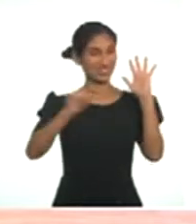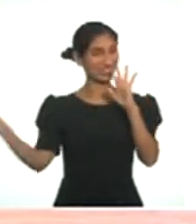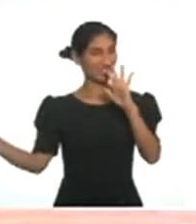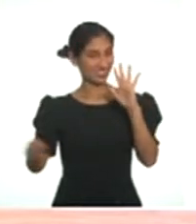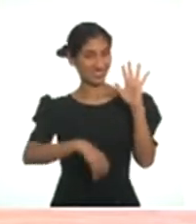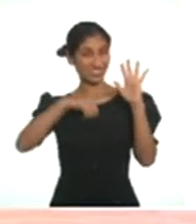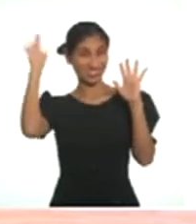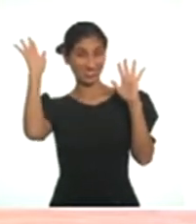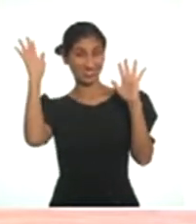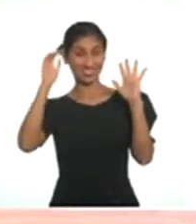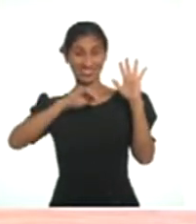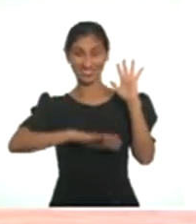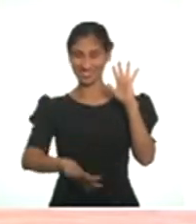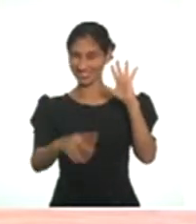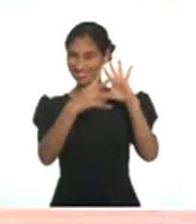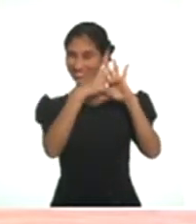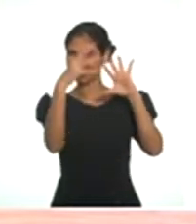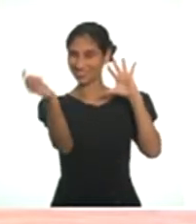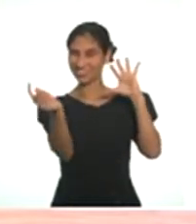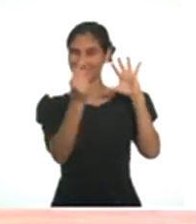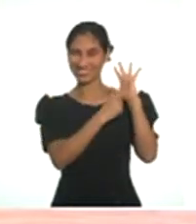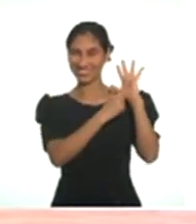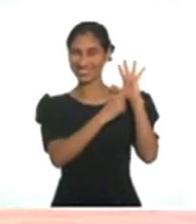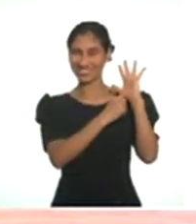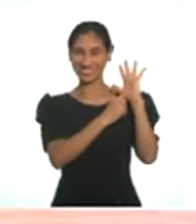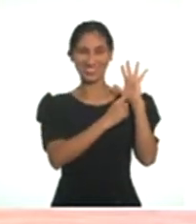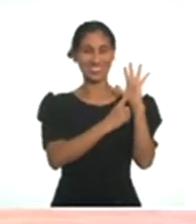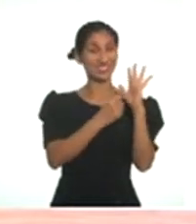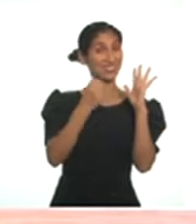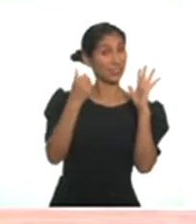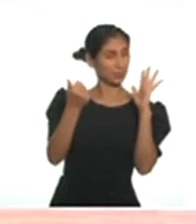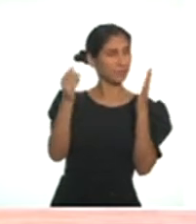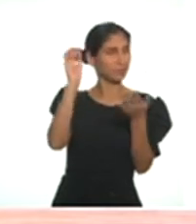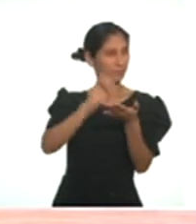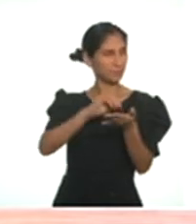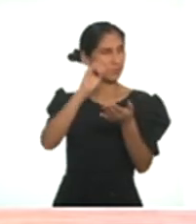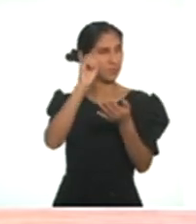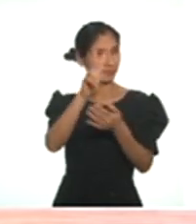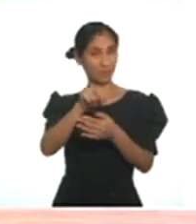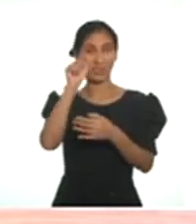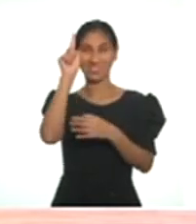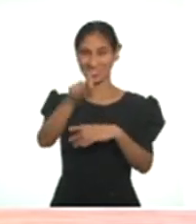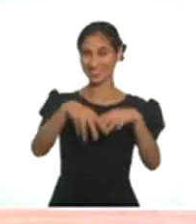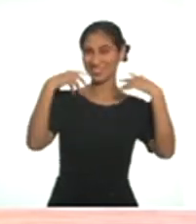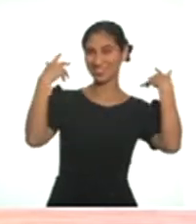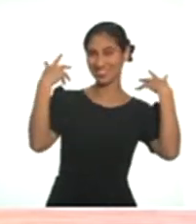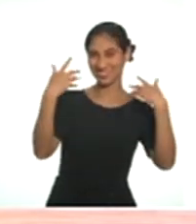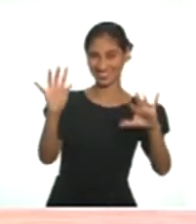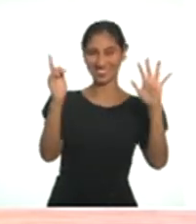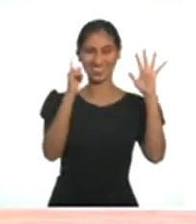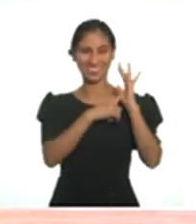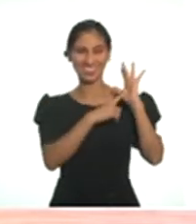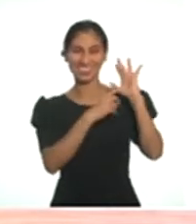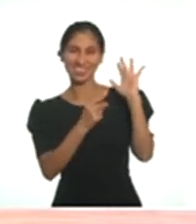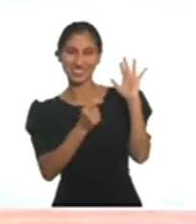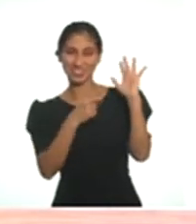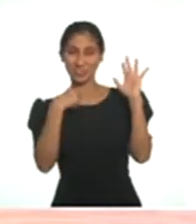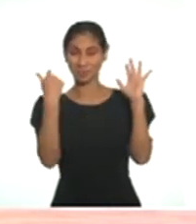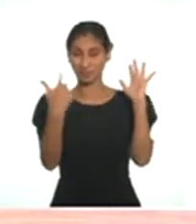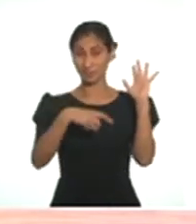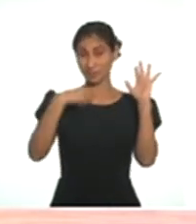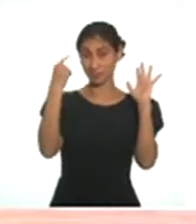Arriba. Boom. Ja. Mano. Mano. Hey. Una vez más. 3, 2, 1, va.